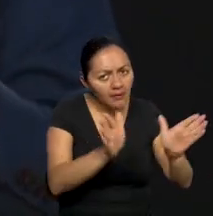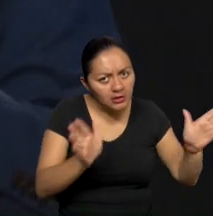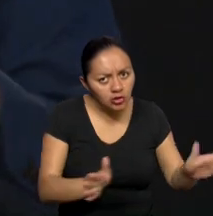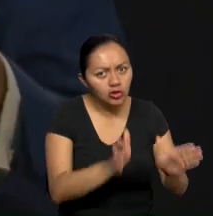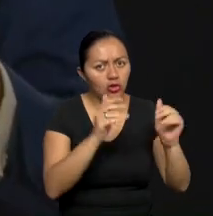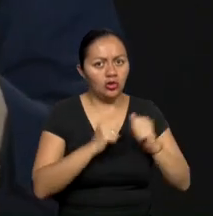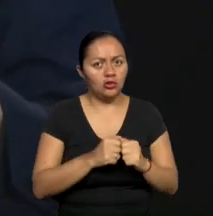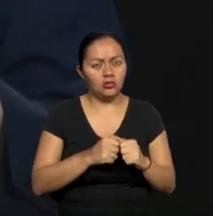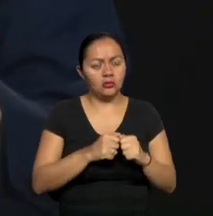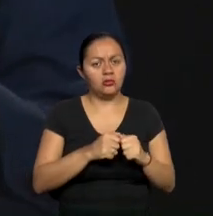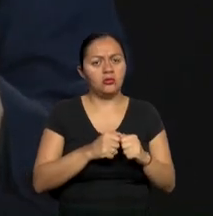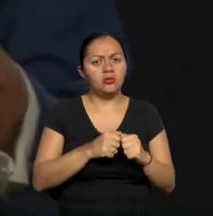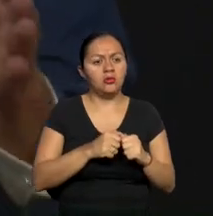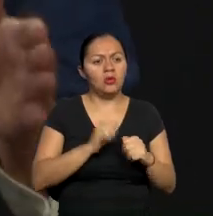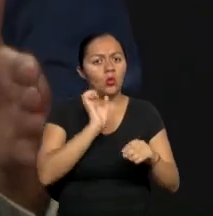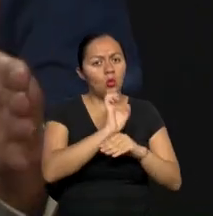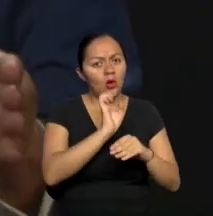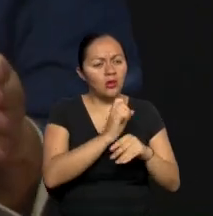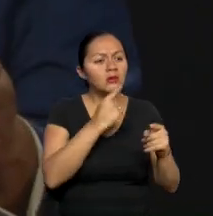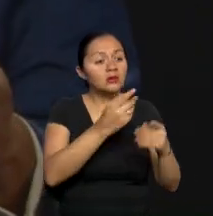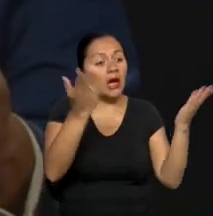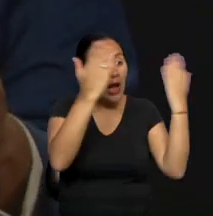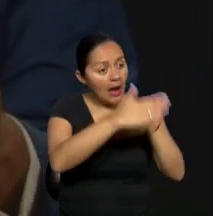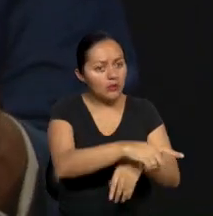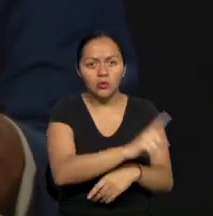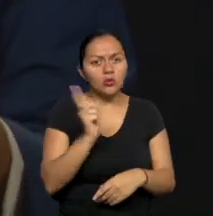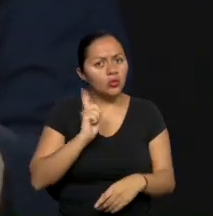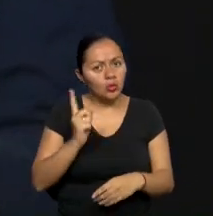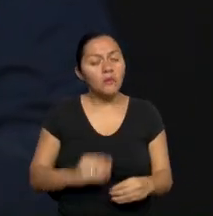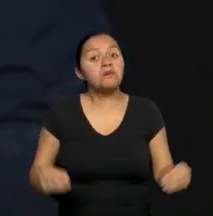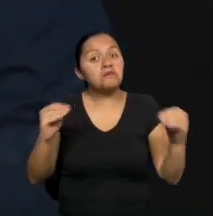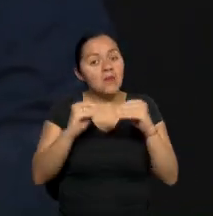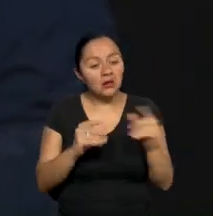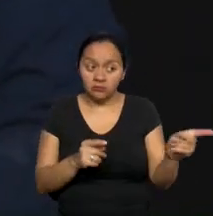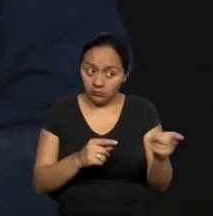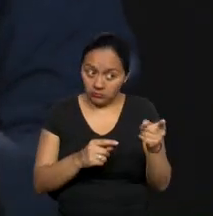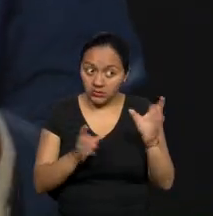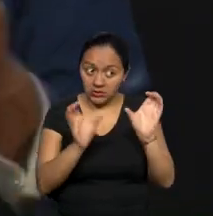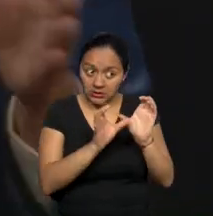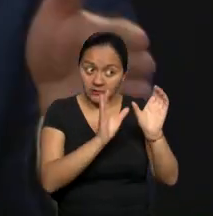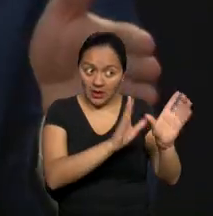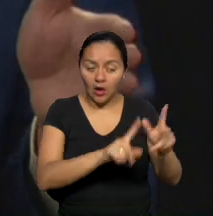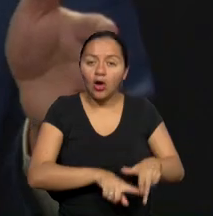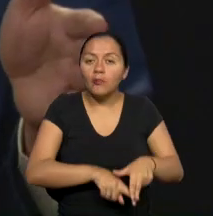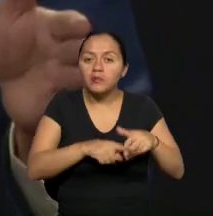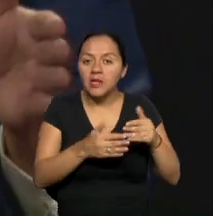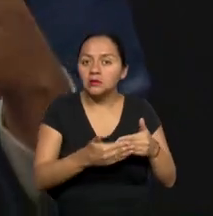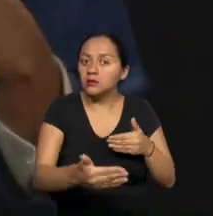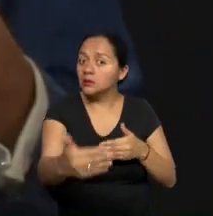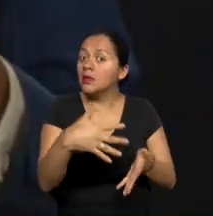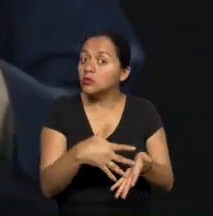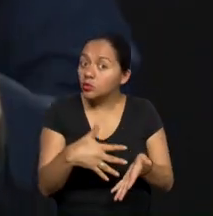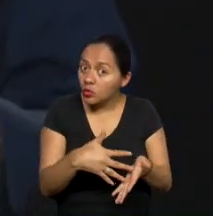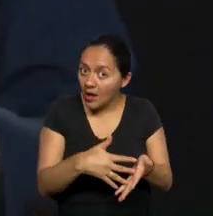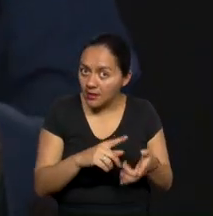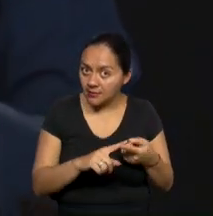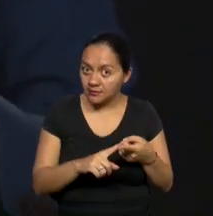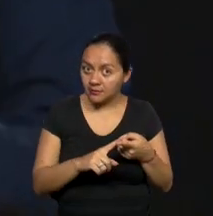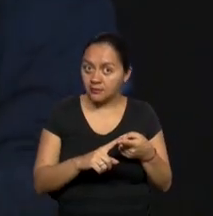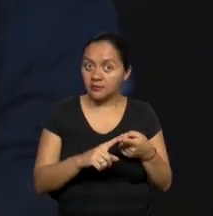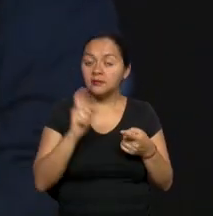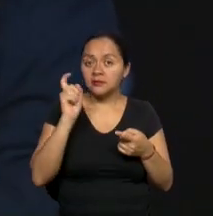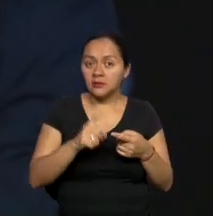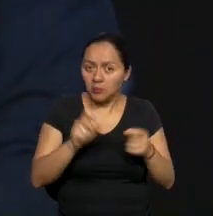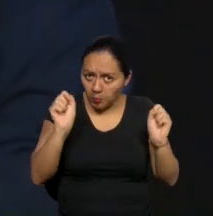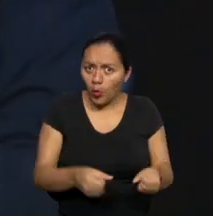ecuatorianos que el camino no termina ahí, sino que recién debe empezar, porque se han demostrado